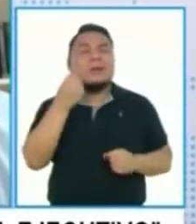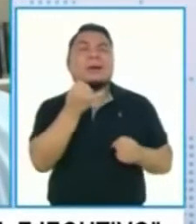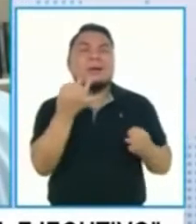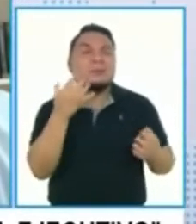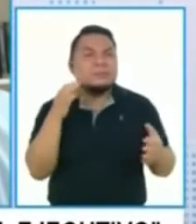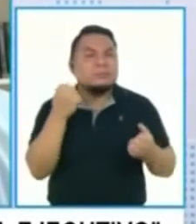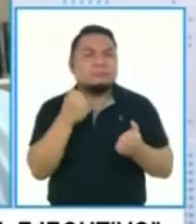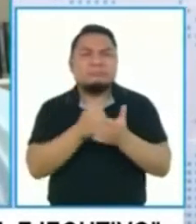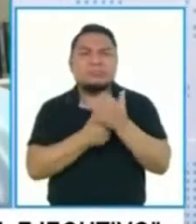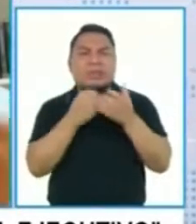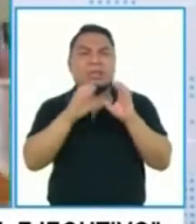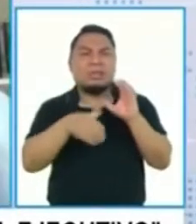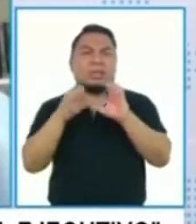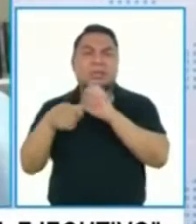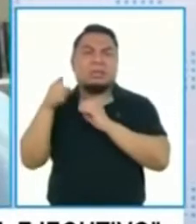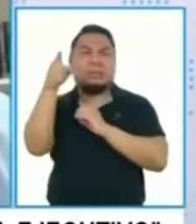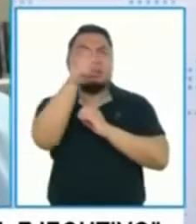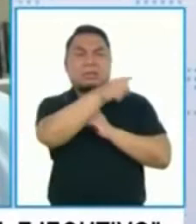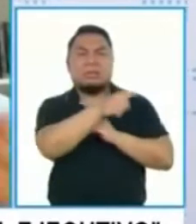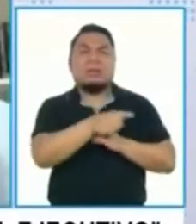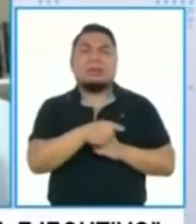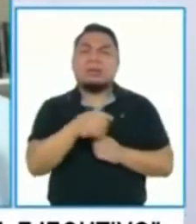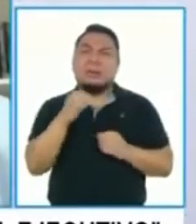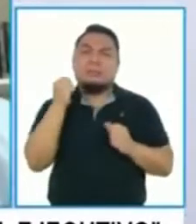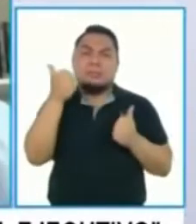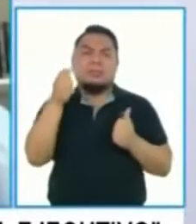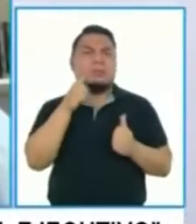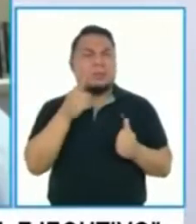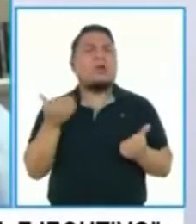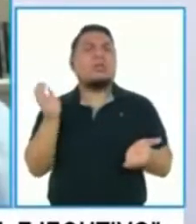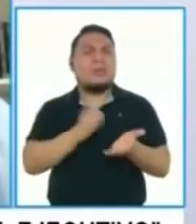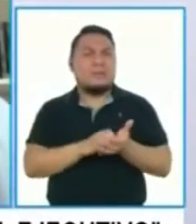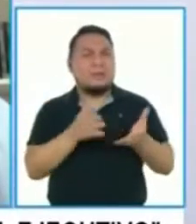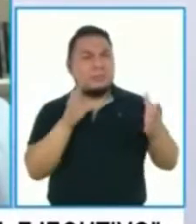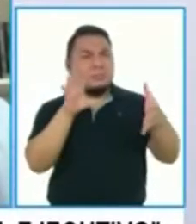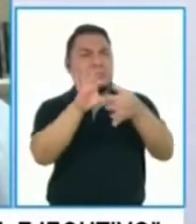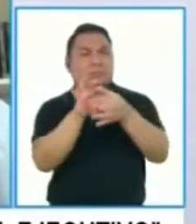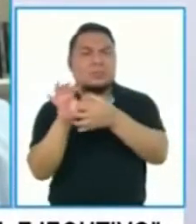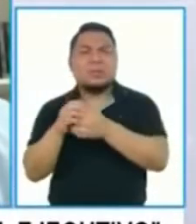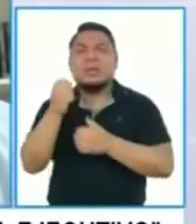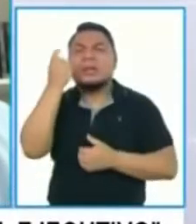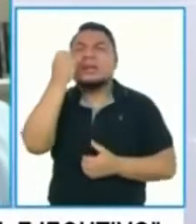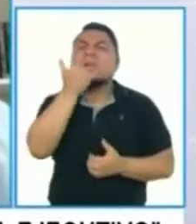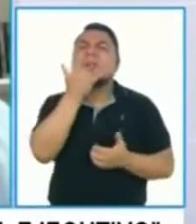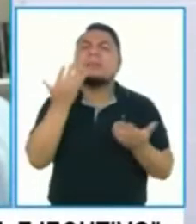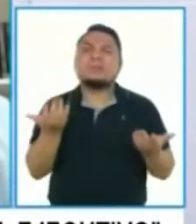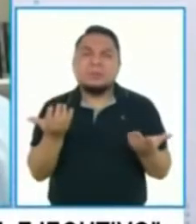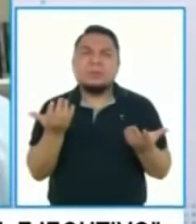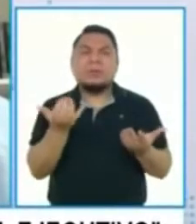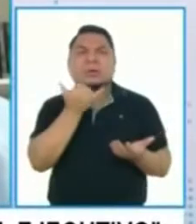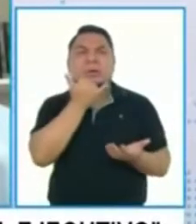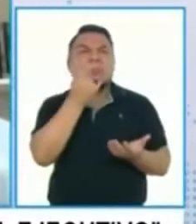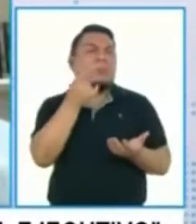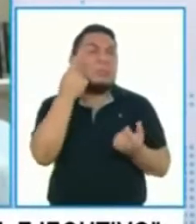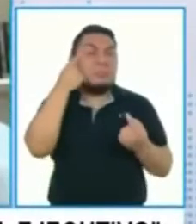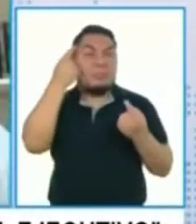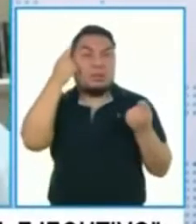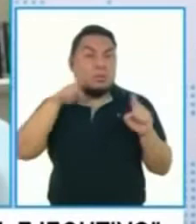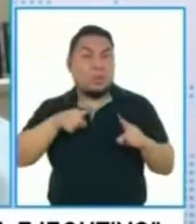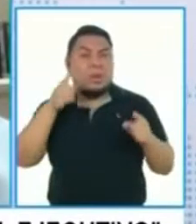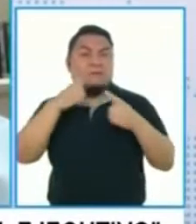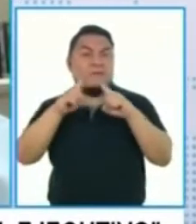con Pfizer, hay que retomarlo, hay que volver a la mesa de comunicación, entender qué pasó, si hay posibilidades de